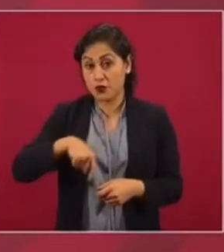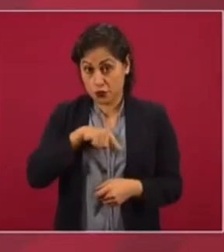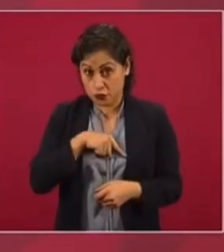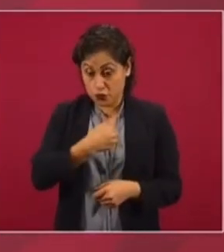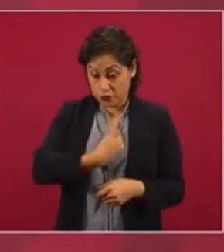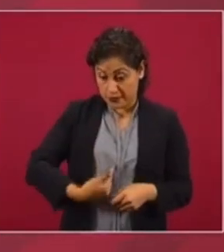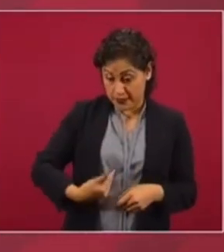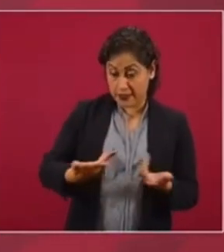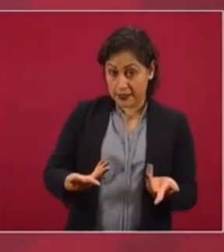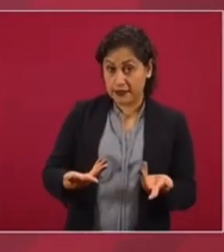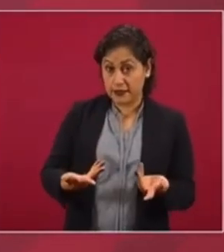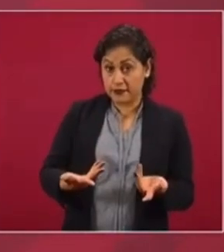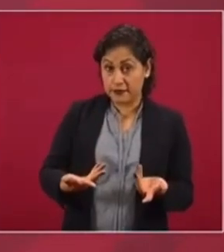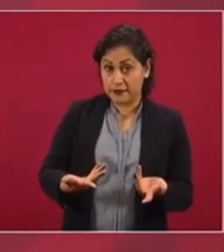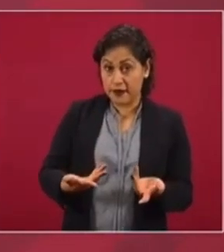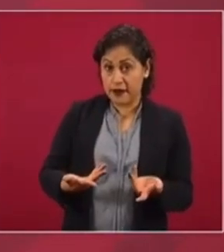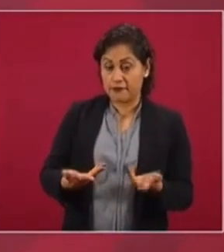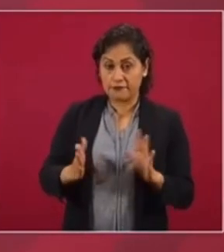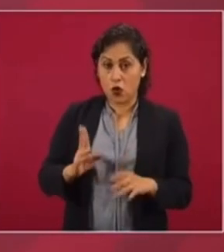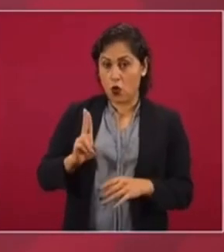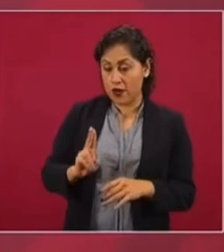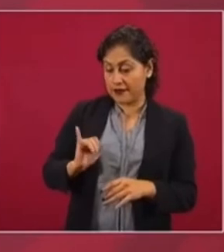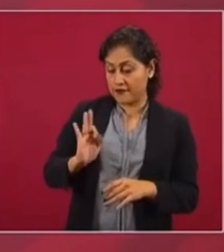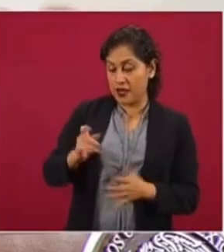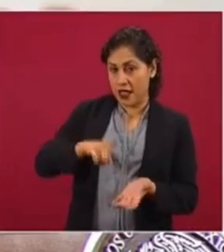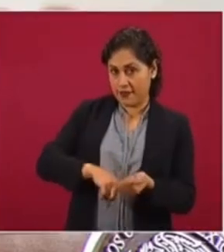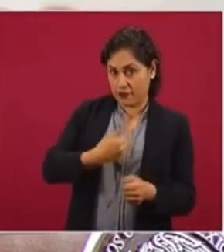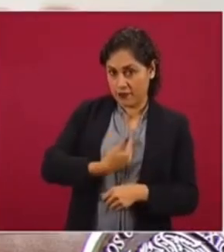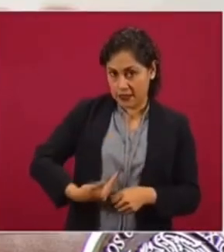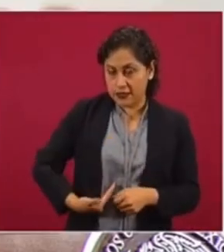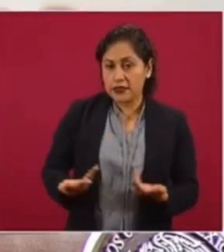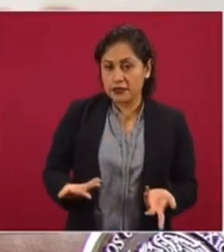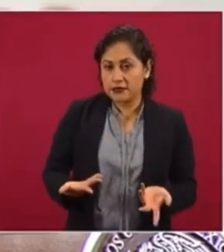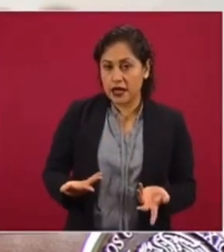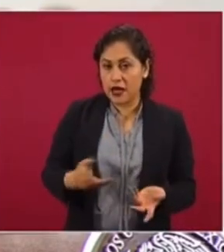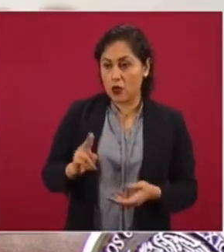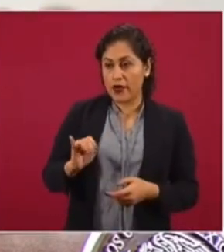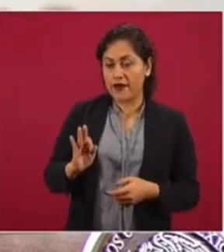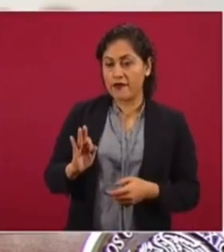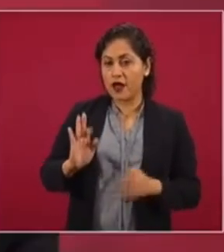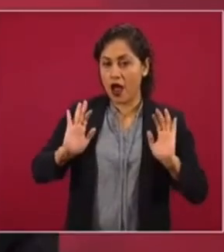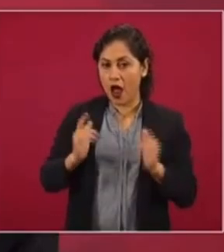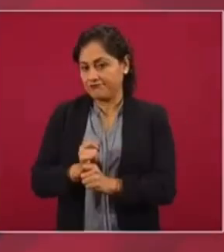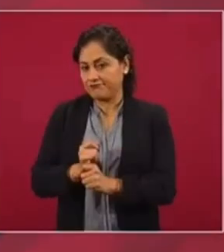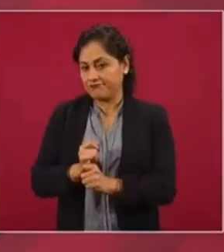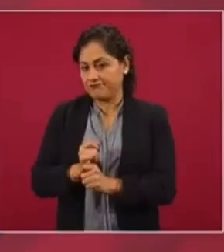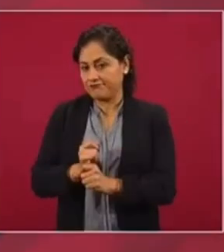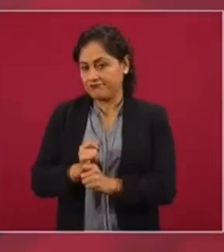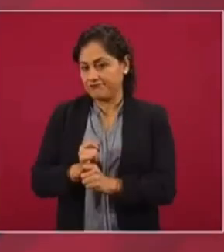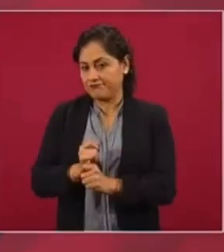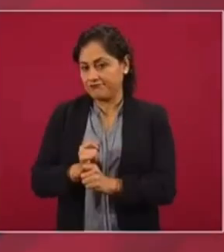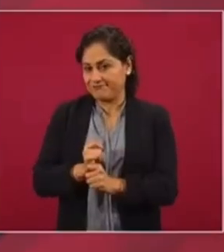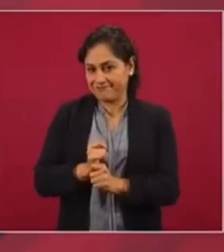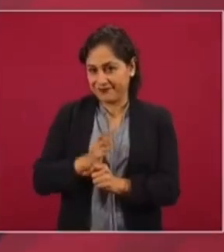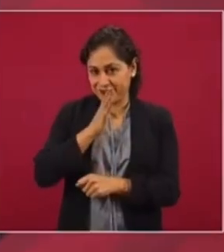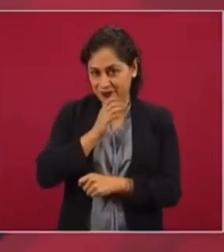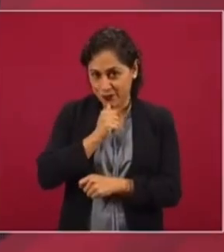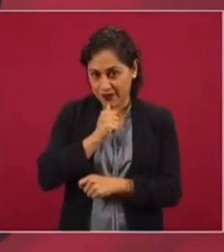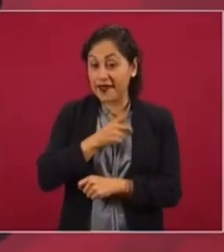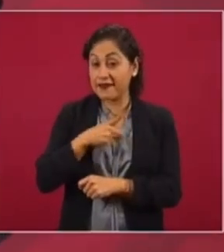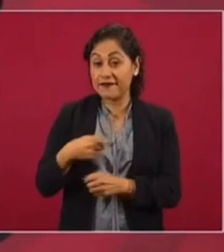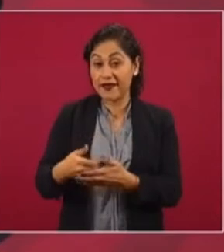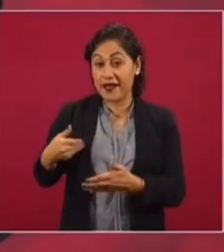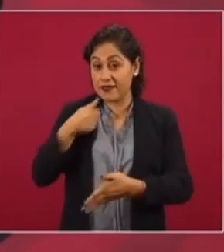Ejecutivo, como Poder Ejecutivo, no puede Inteligencia Financiera estar investigando si no existe una